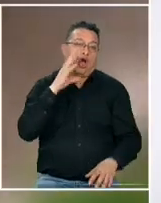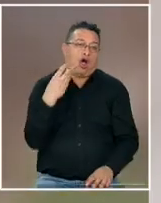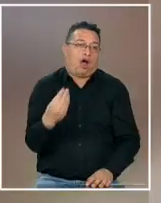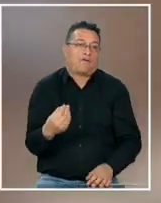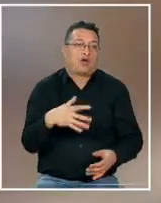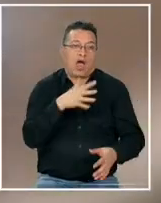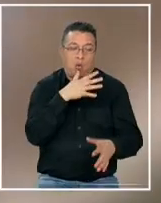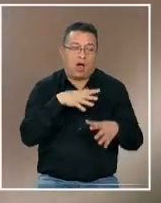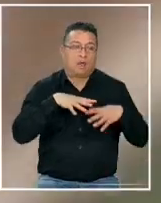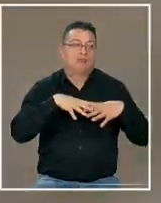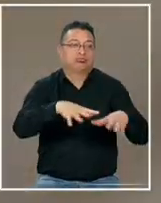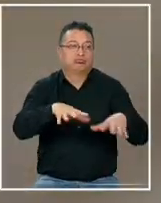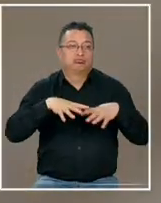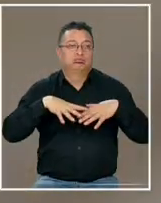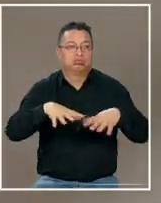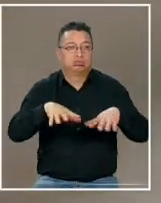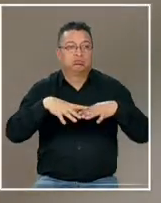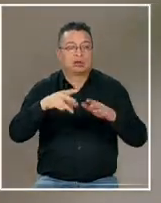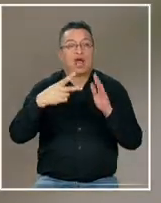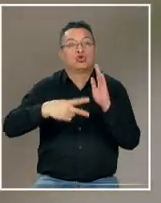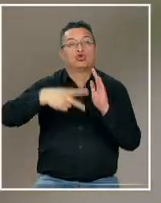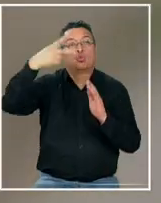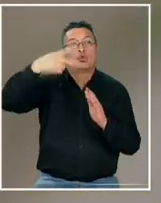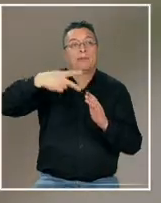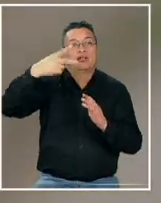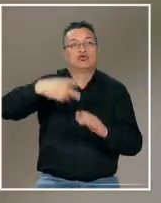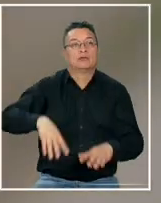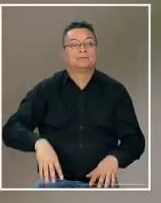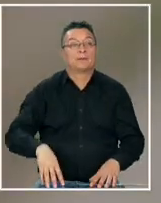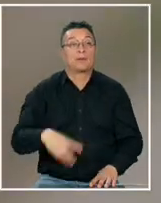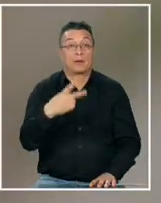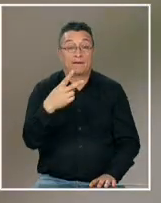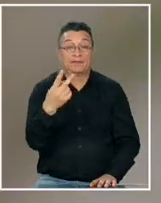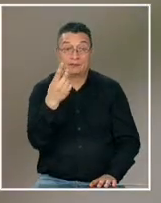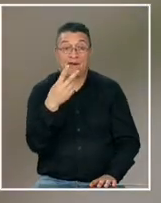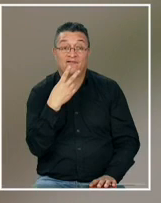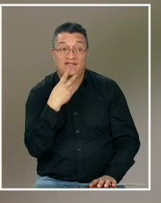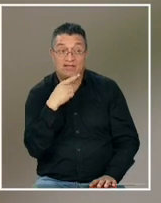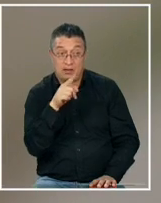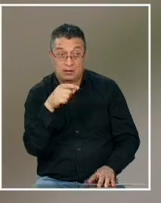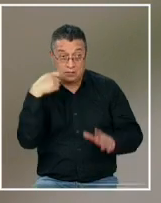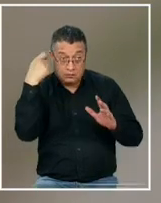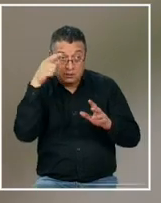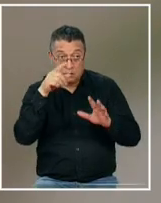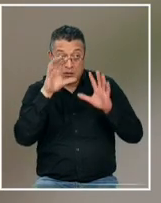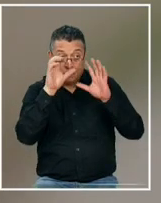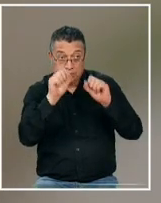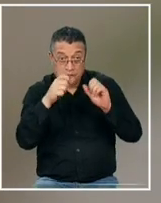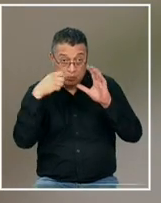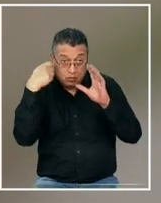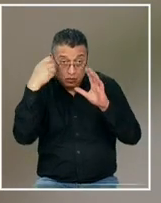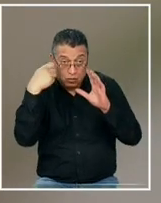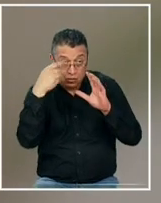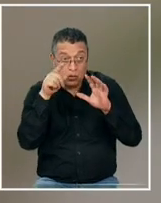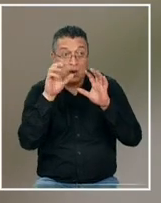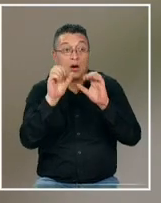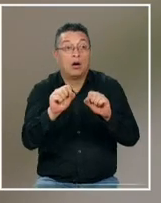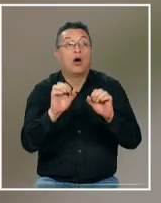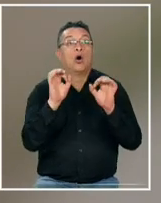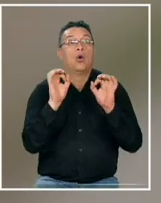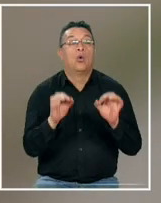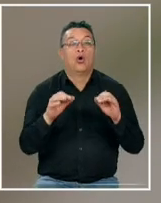grandes cantidades desde el segundo piso un residente de la capital cantó justamente ese momento después de que la ciudad fuera